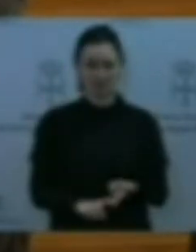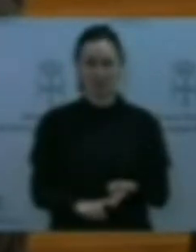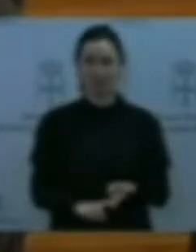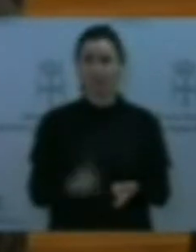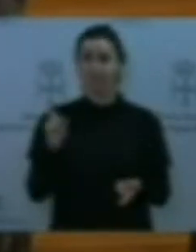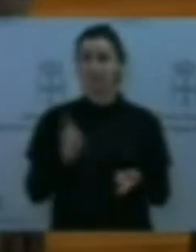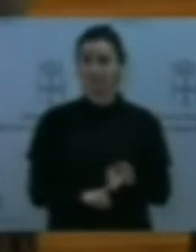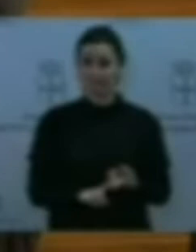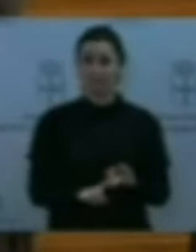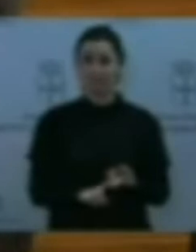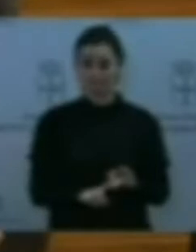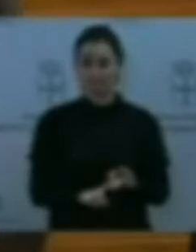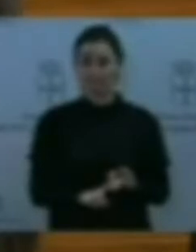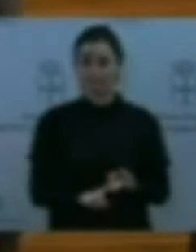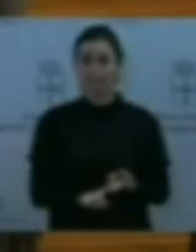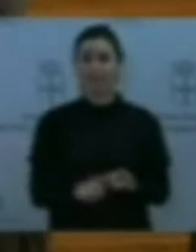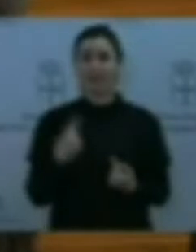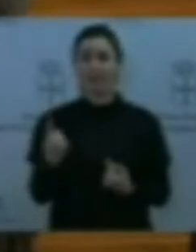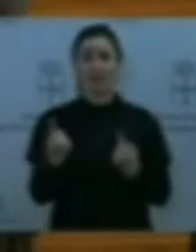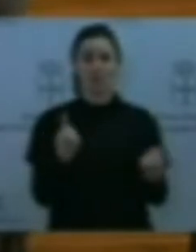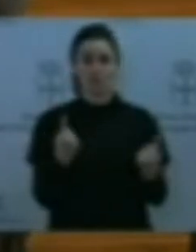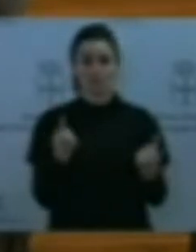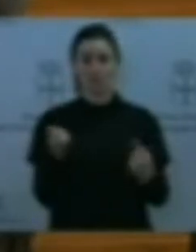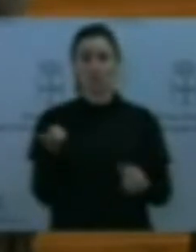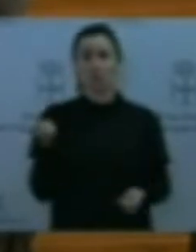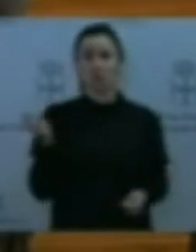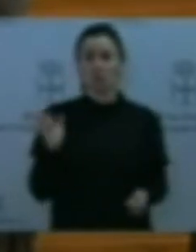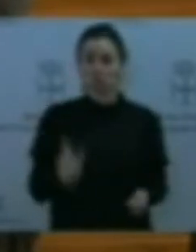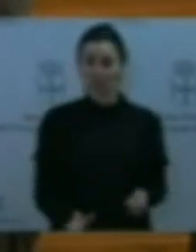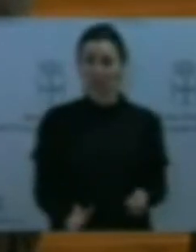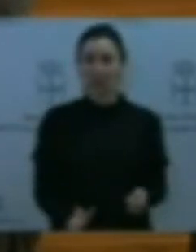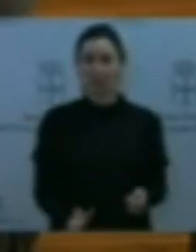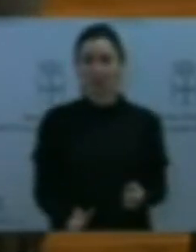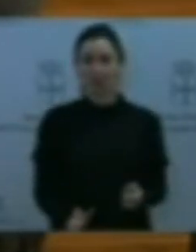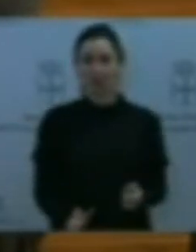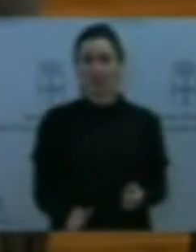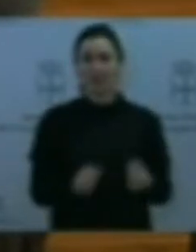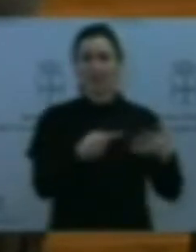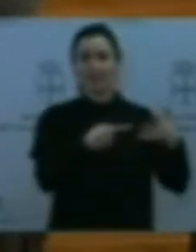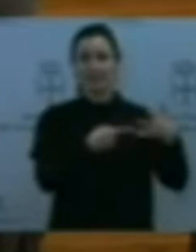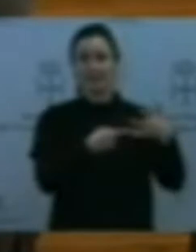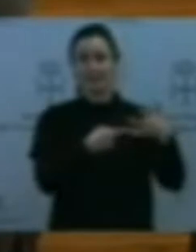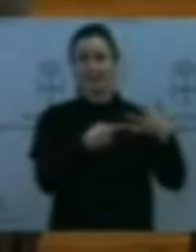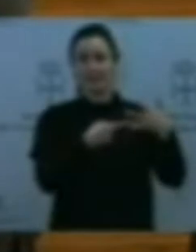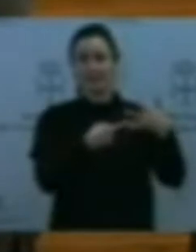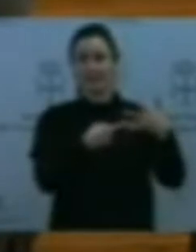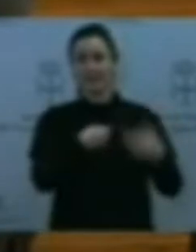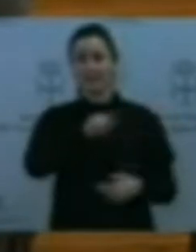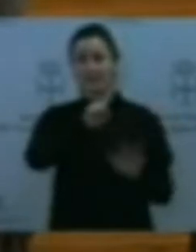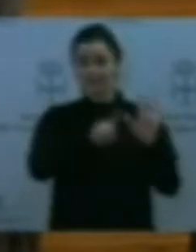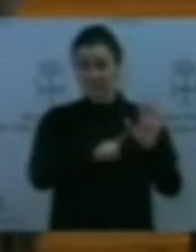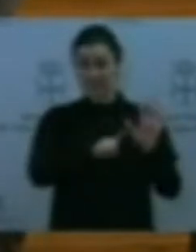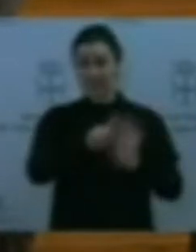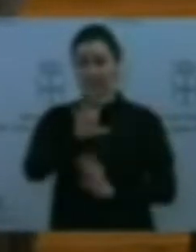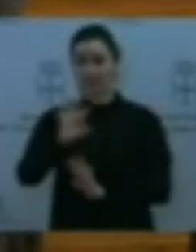osadía, tiene la osadía de cobrar más de 650 euros al mes, ya no tiene derecho a las ayudas a los